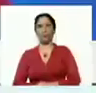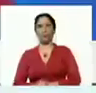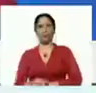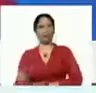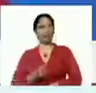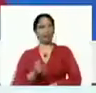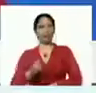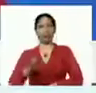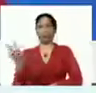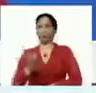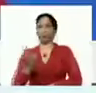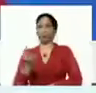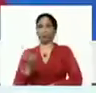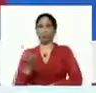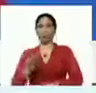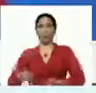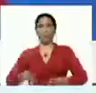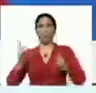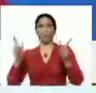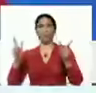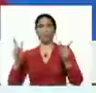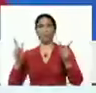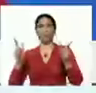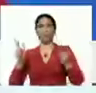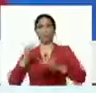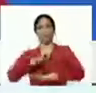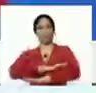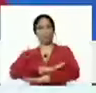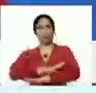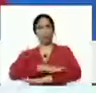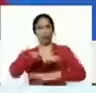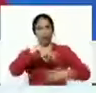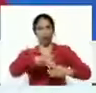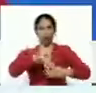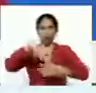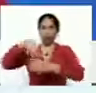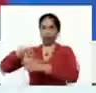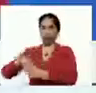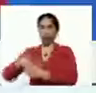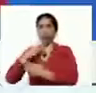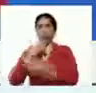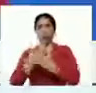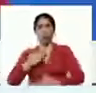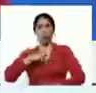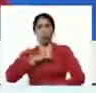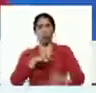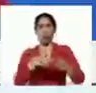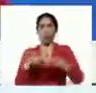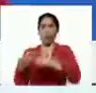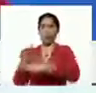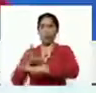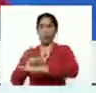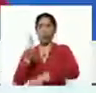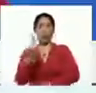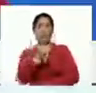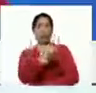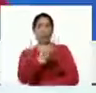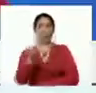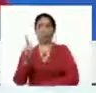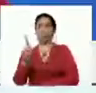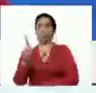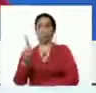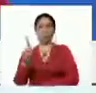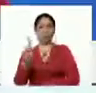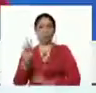Venezuela no lo permitió por su disciplina, por su cuarentena, gracias a nuestros equipos médicos. No lo